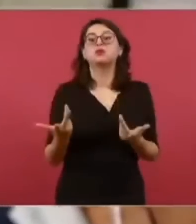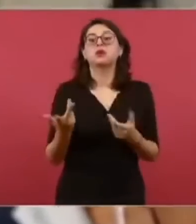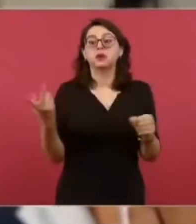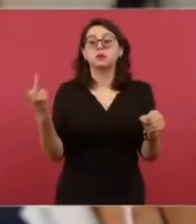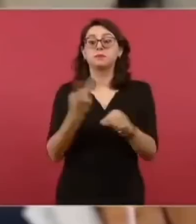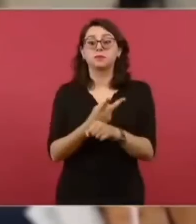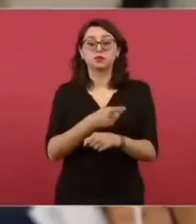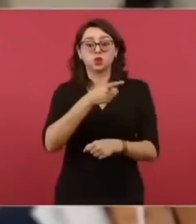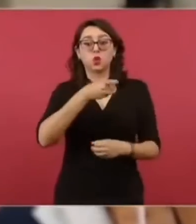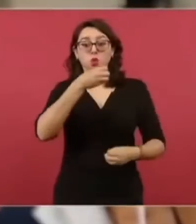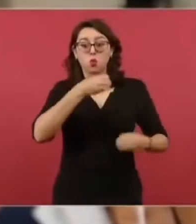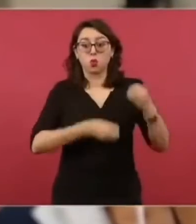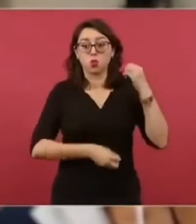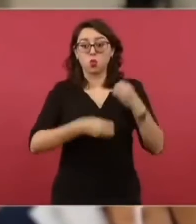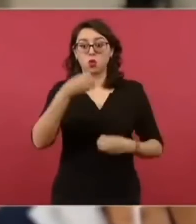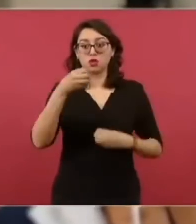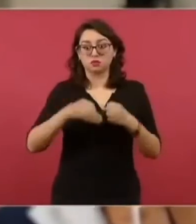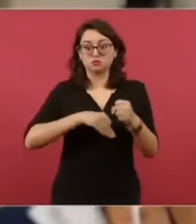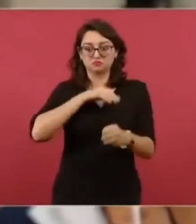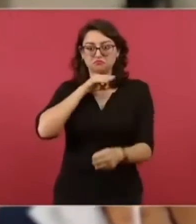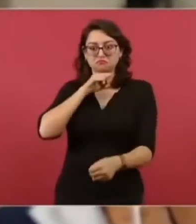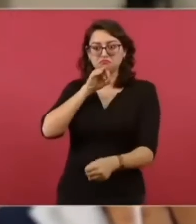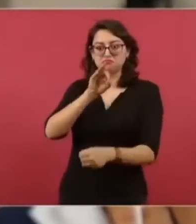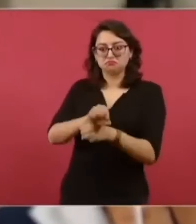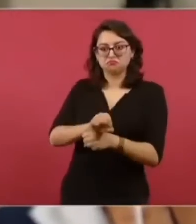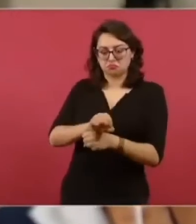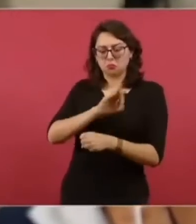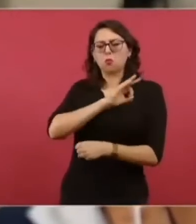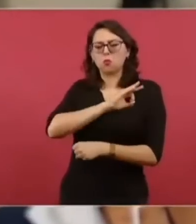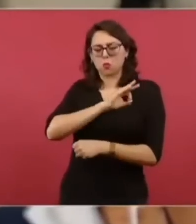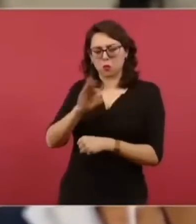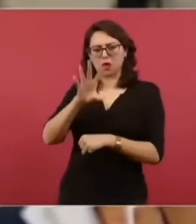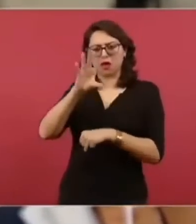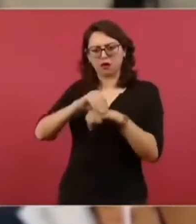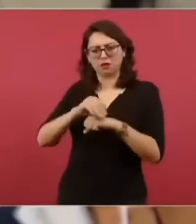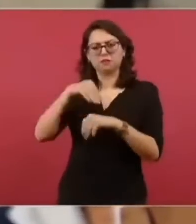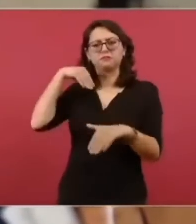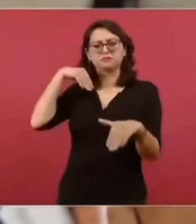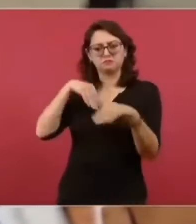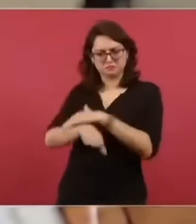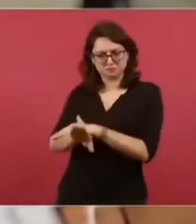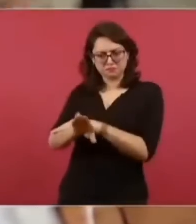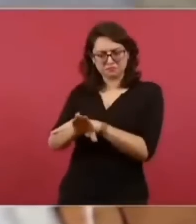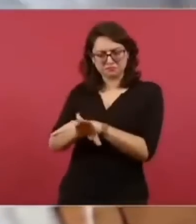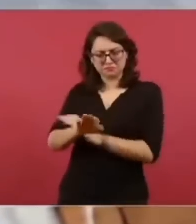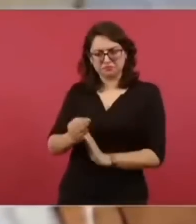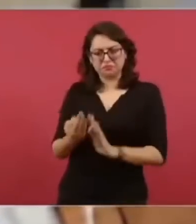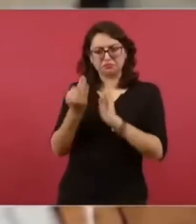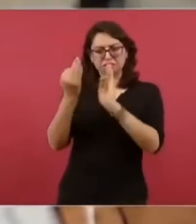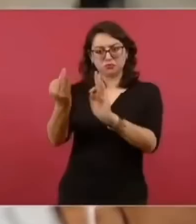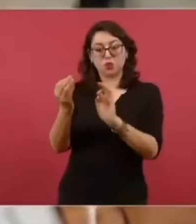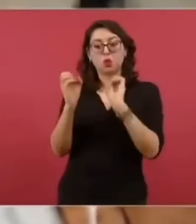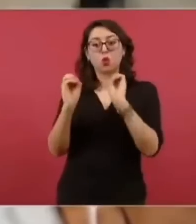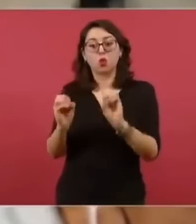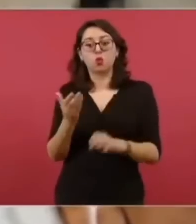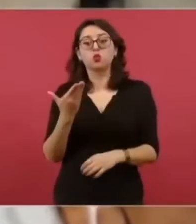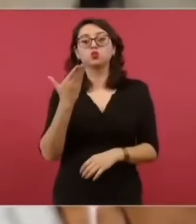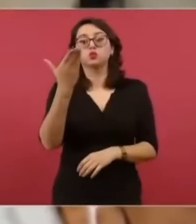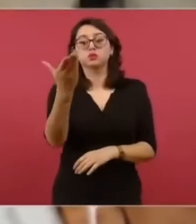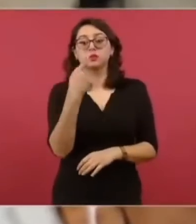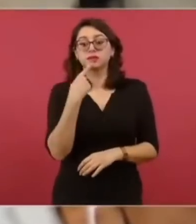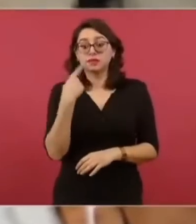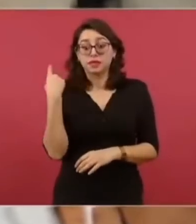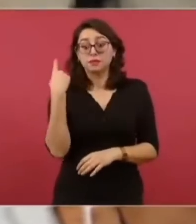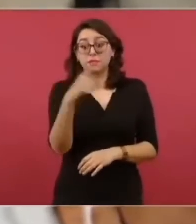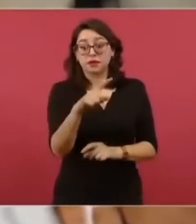juez que concedió justamente un amparo para tal efecto, o en su caso, presentar un recurso de apelación en los próximos